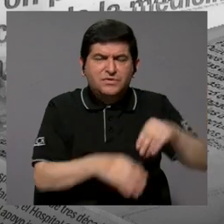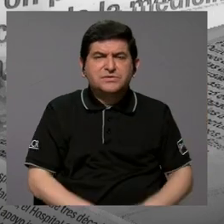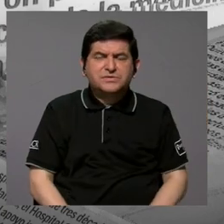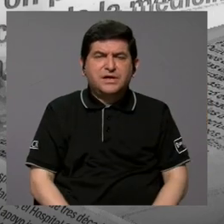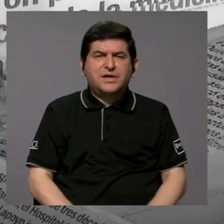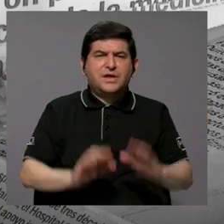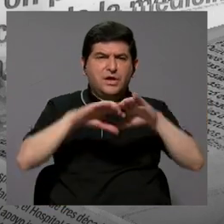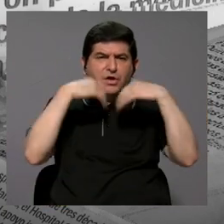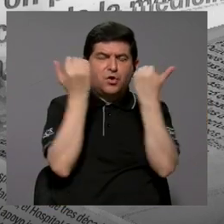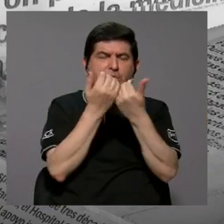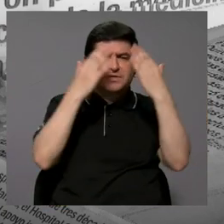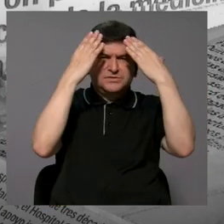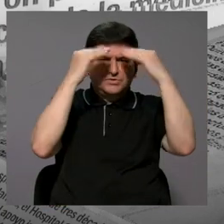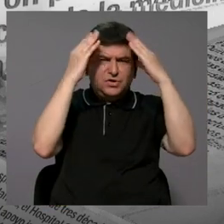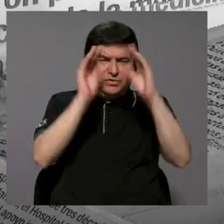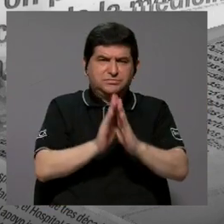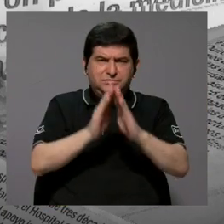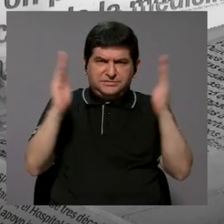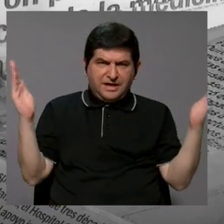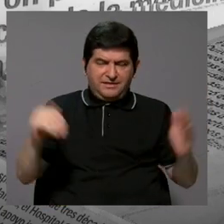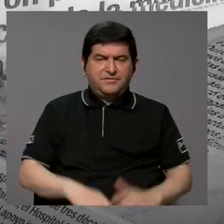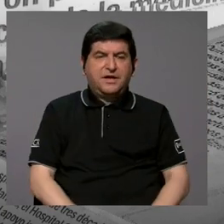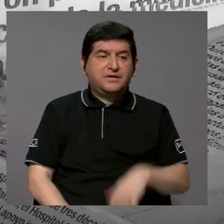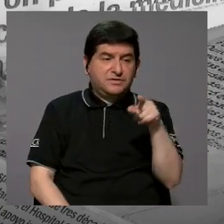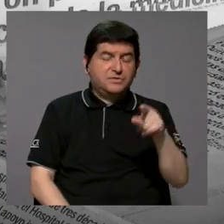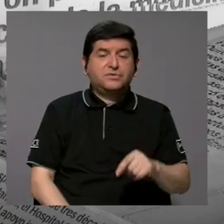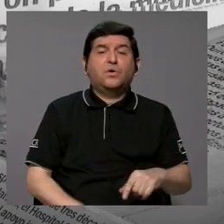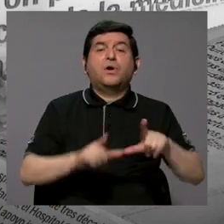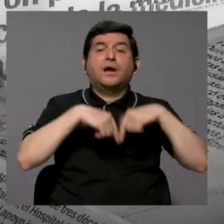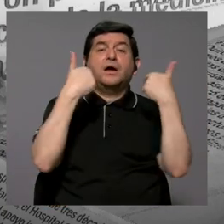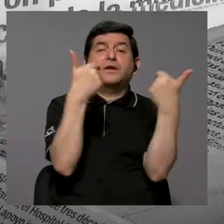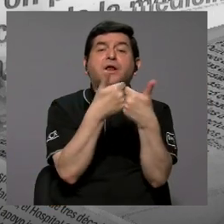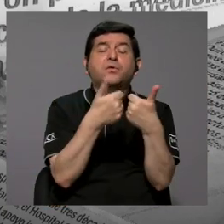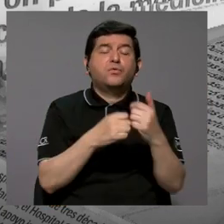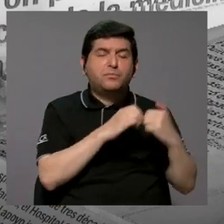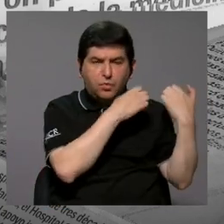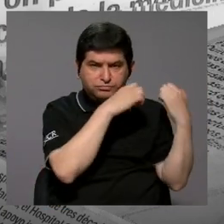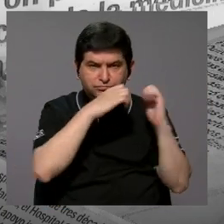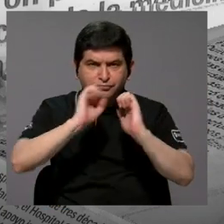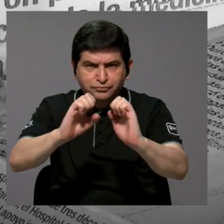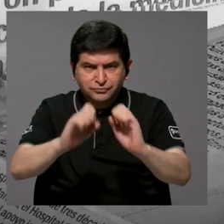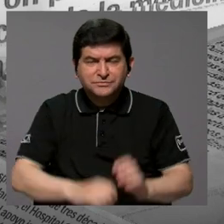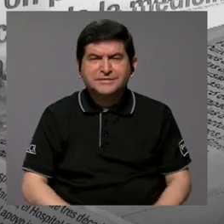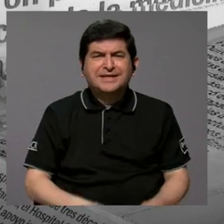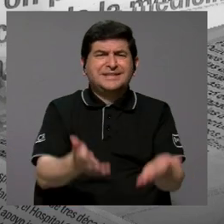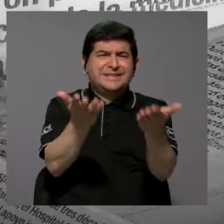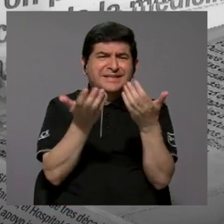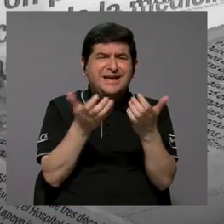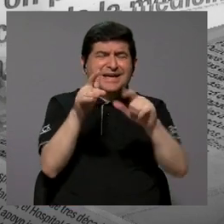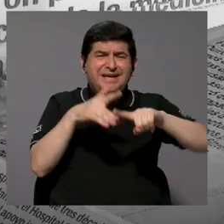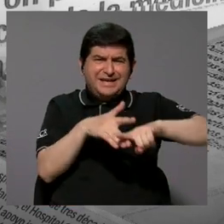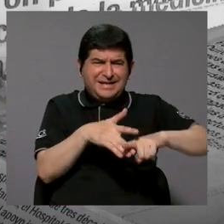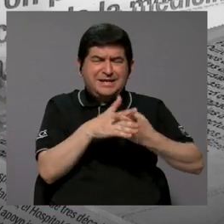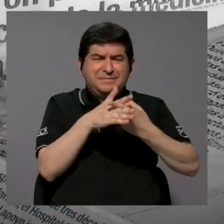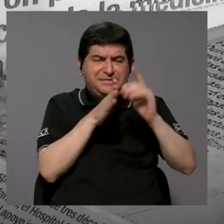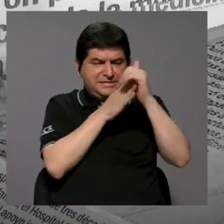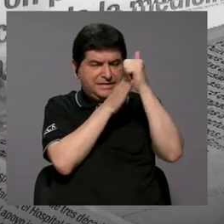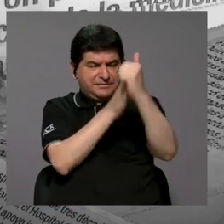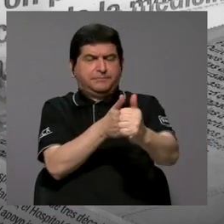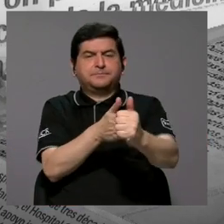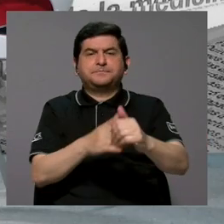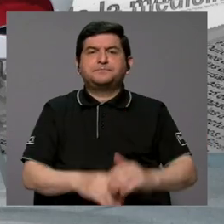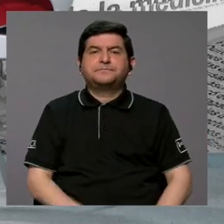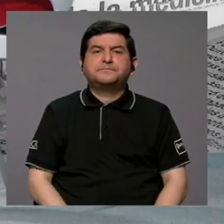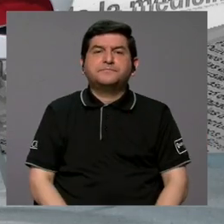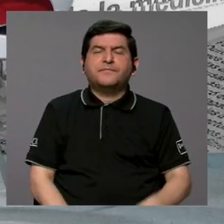a la Comisión de Datos Abiertos en todo este grupo, en toda esta estrategia que se quiere comenzar a liderar.